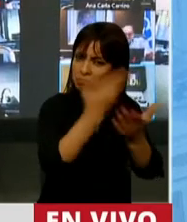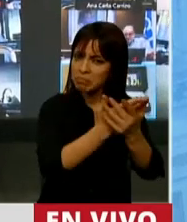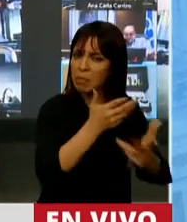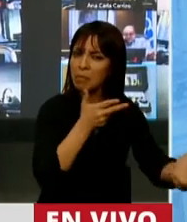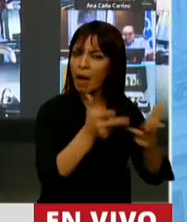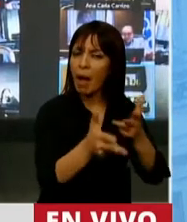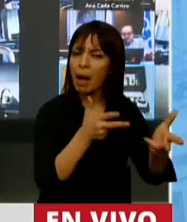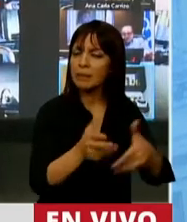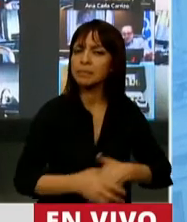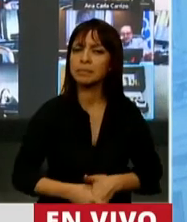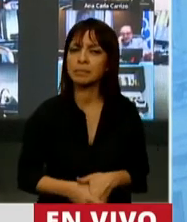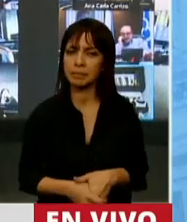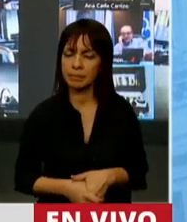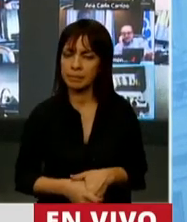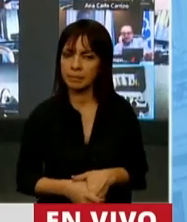Mire,